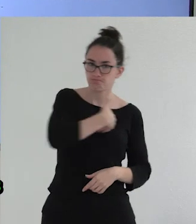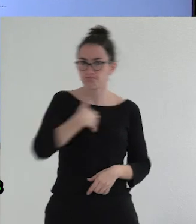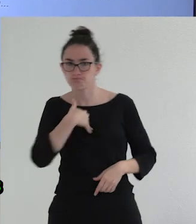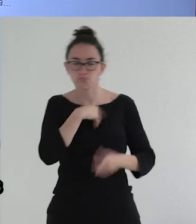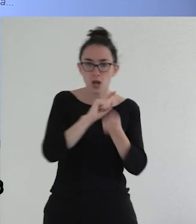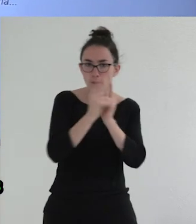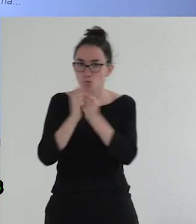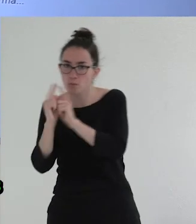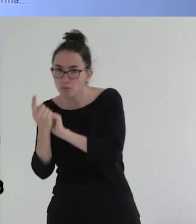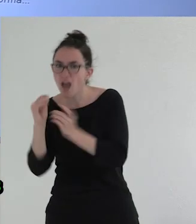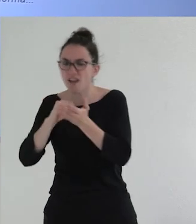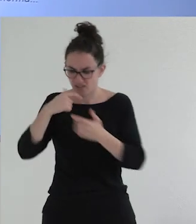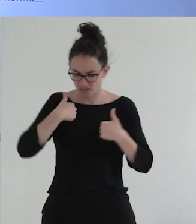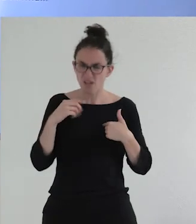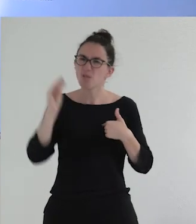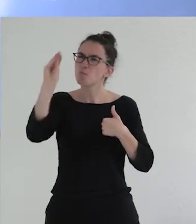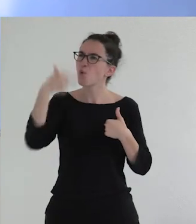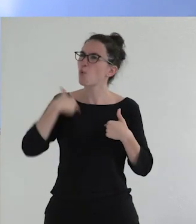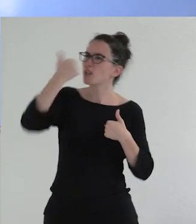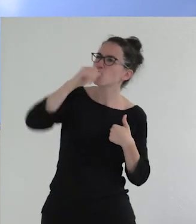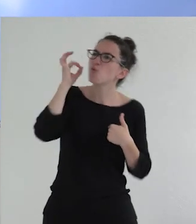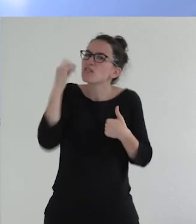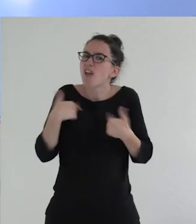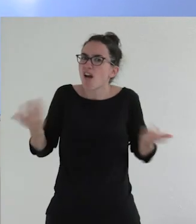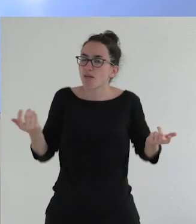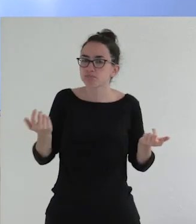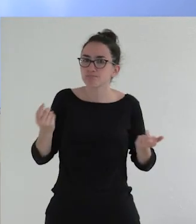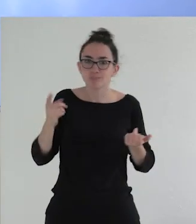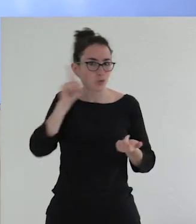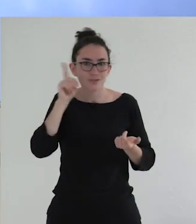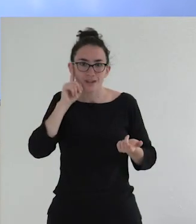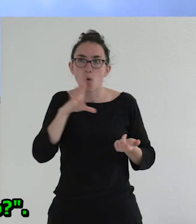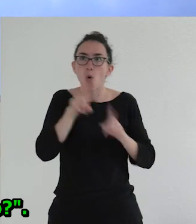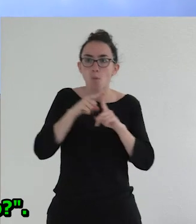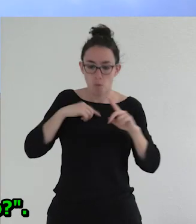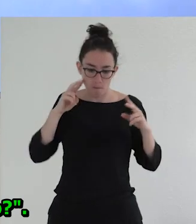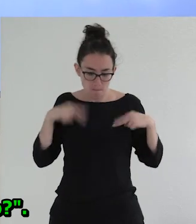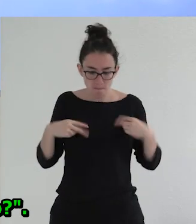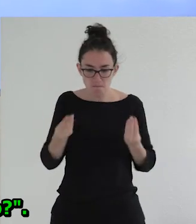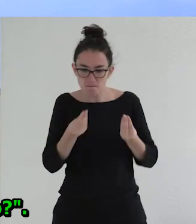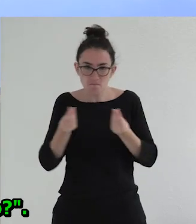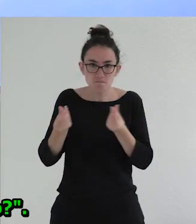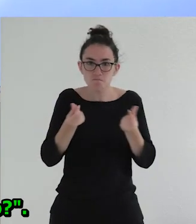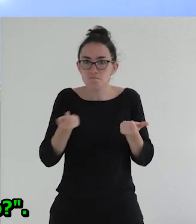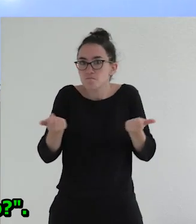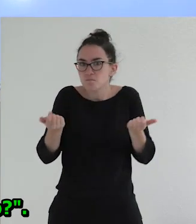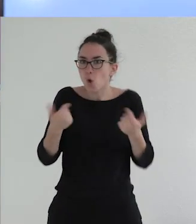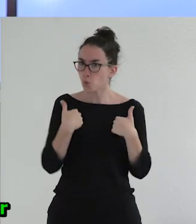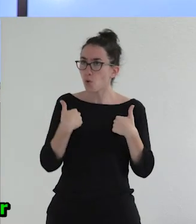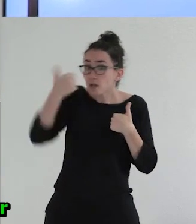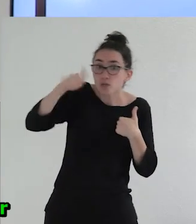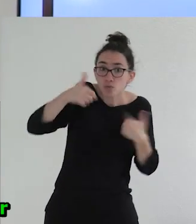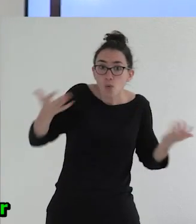preguntan si son niños o niñas. No con ningún tipo de intuición así como especialmente reveladora, pero, oye, pero entonces yo soy un